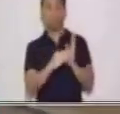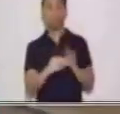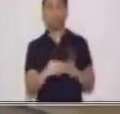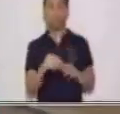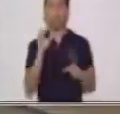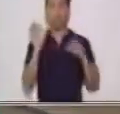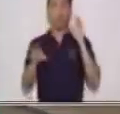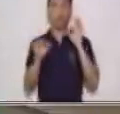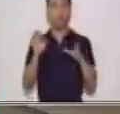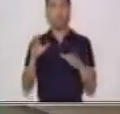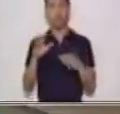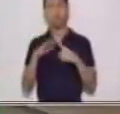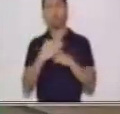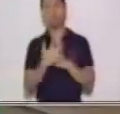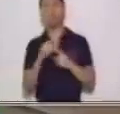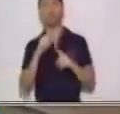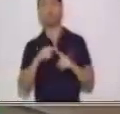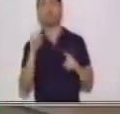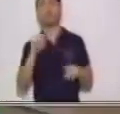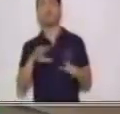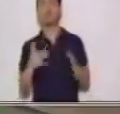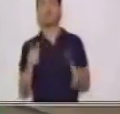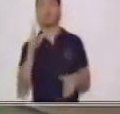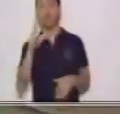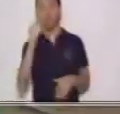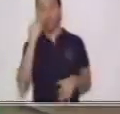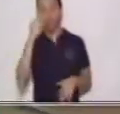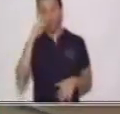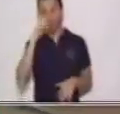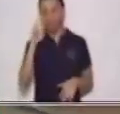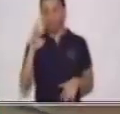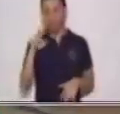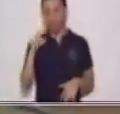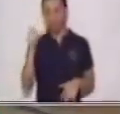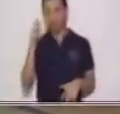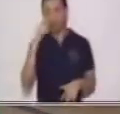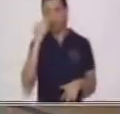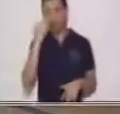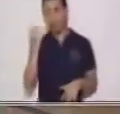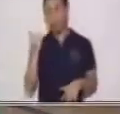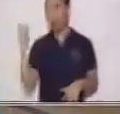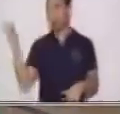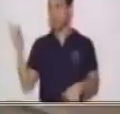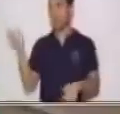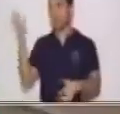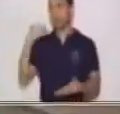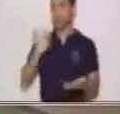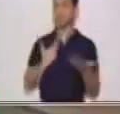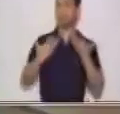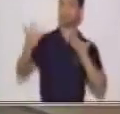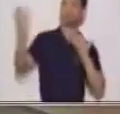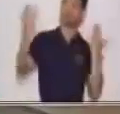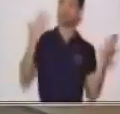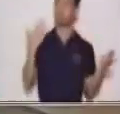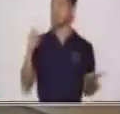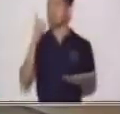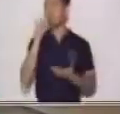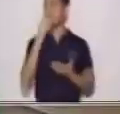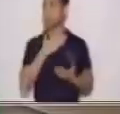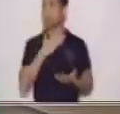situaciones, pero de forma literaria. ¿Y quién dijo esta frase? Leonardo da Ville. Ahora bien,